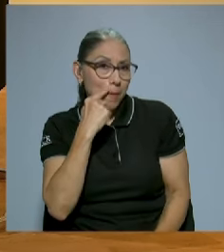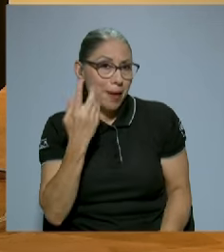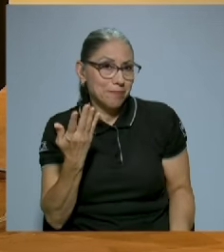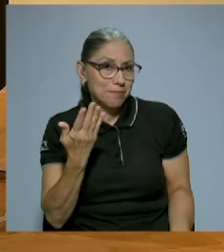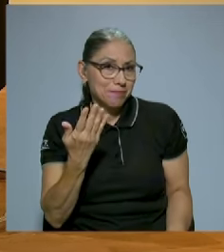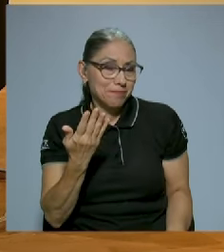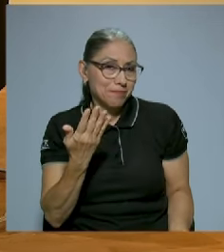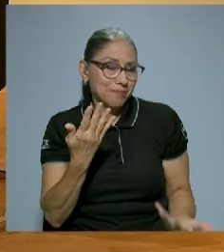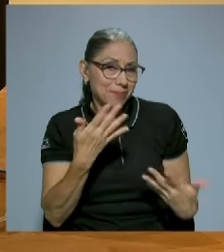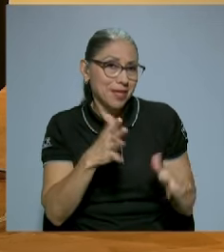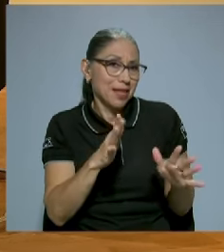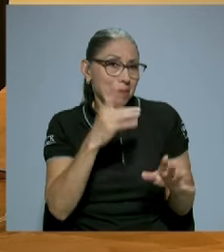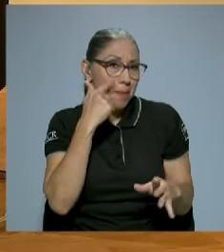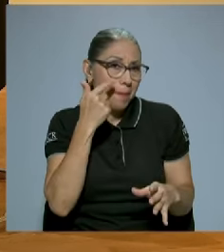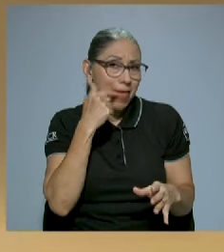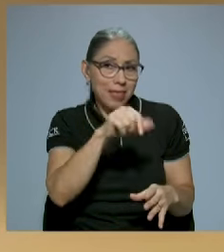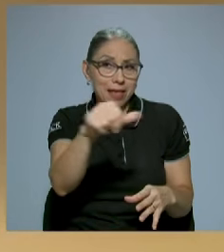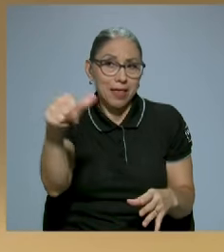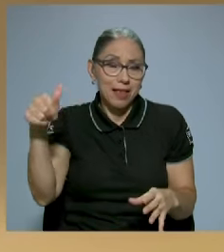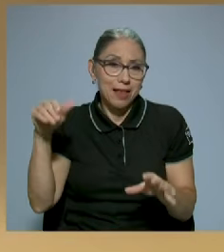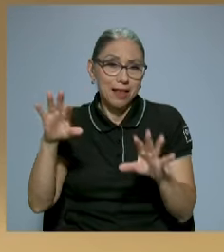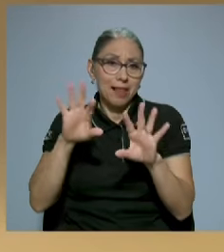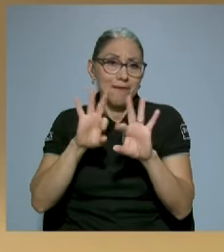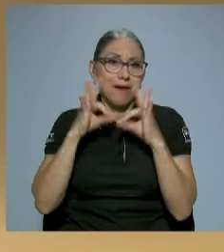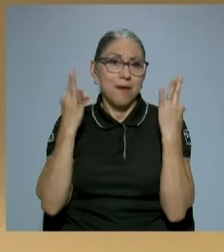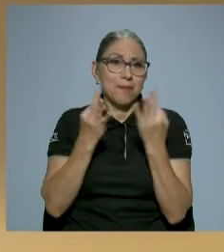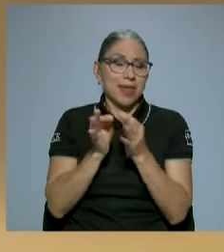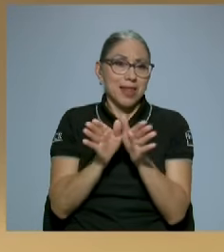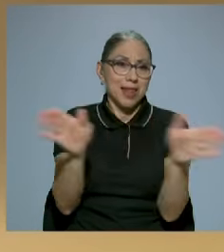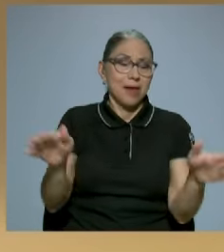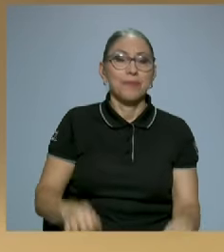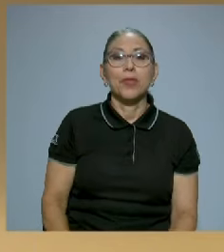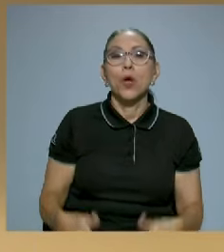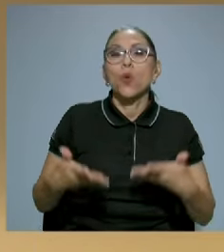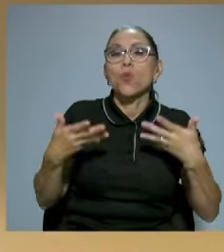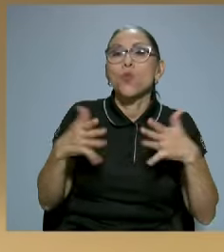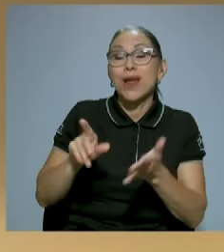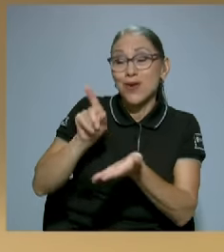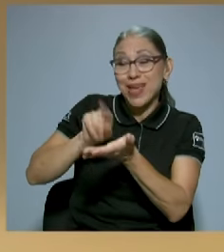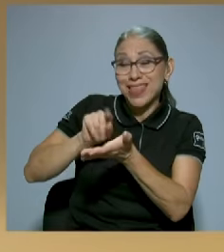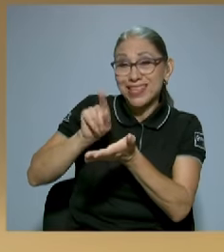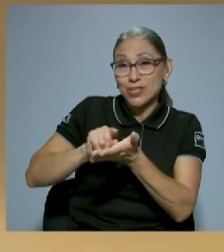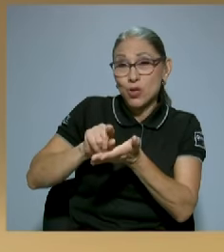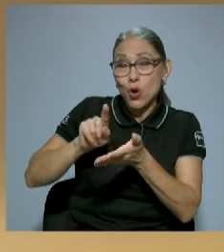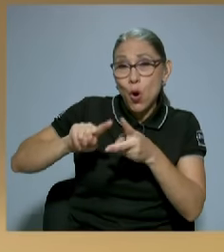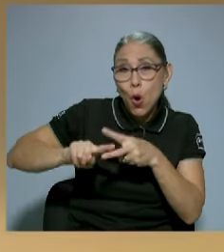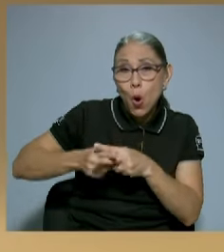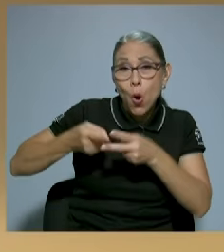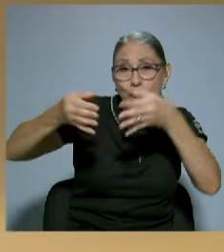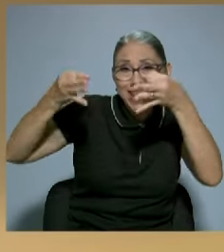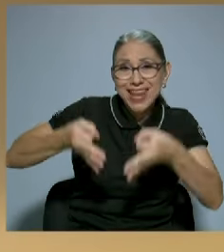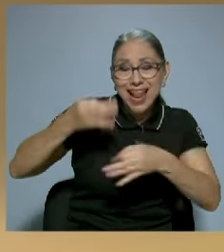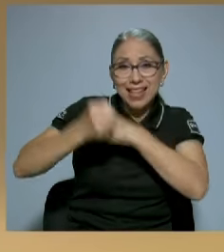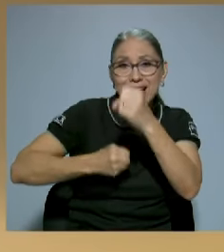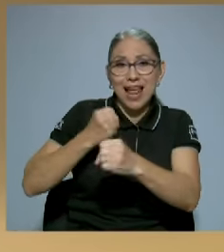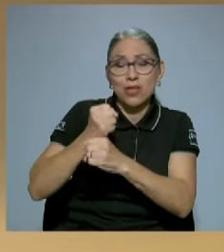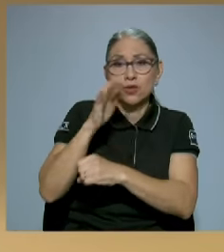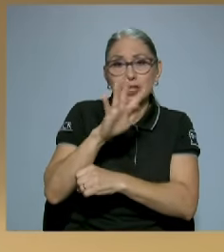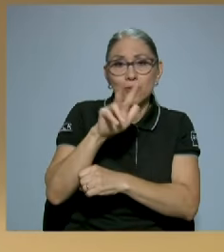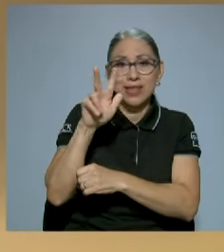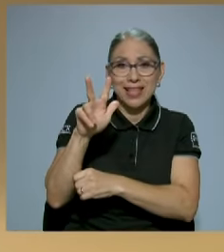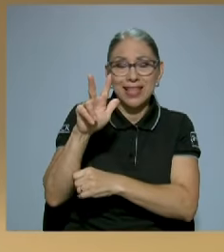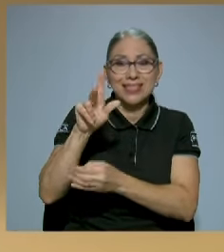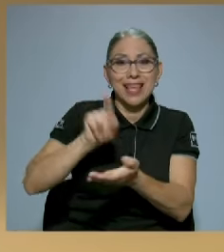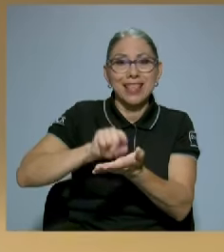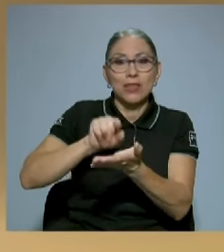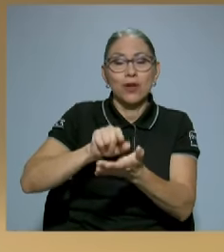resto de la familia. Bueno, la edición original del 53 la hizo la Editorial Borracet,